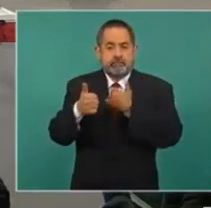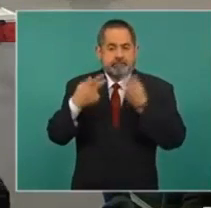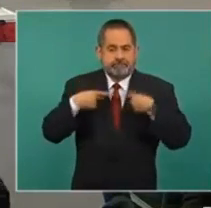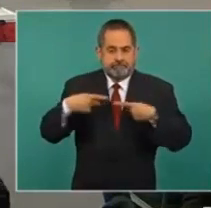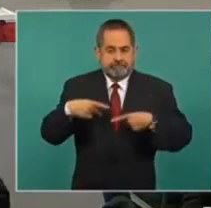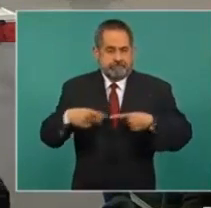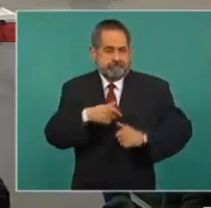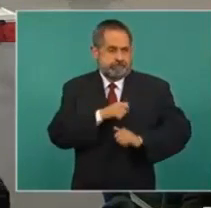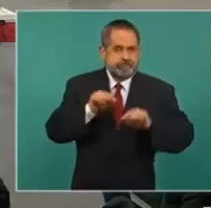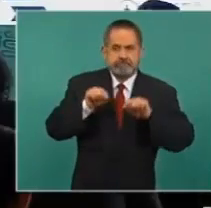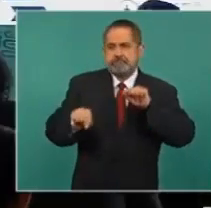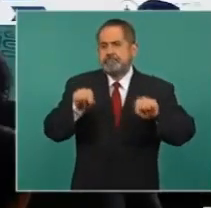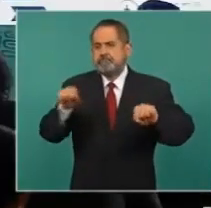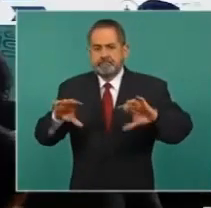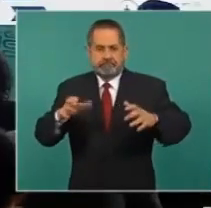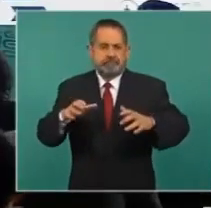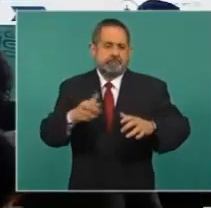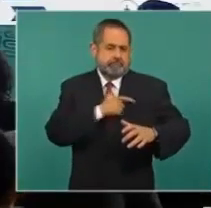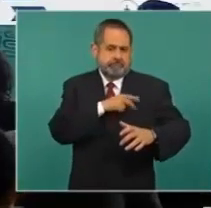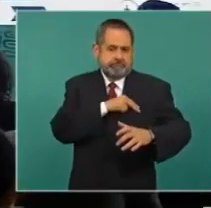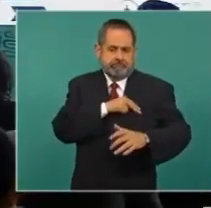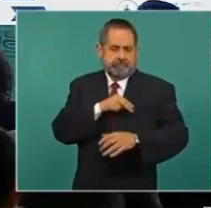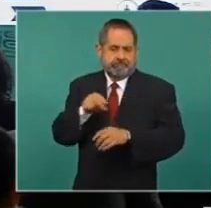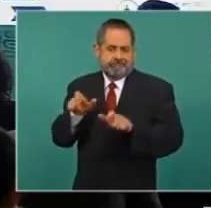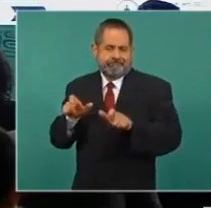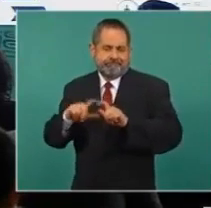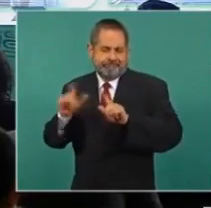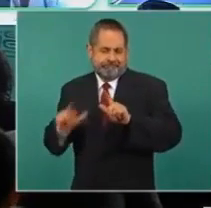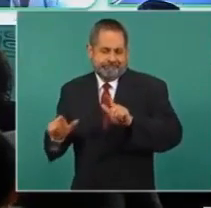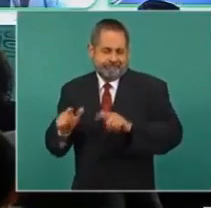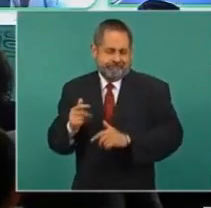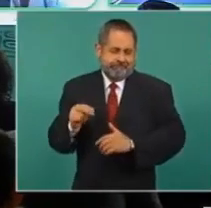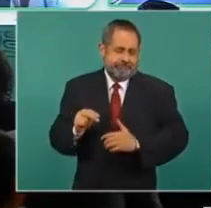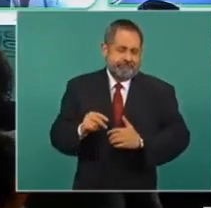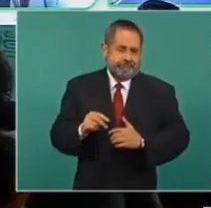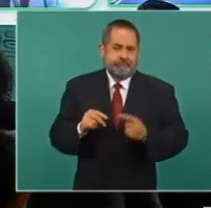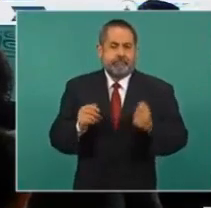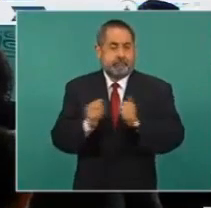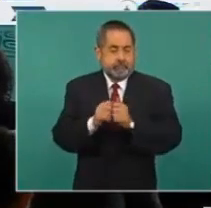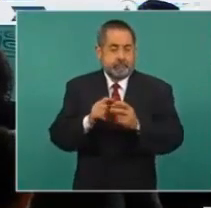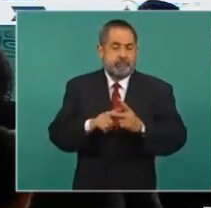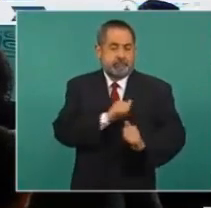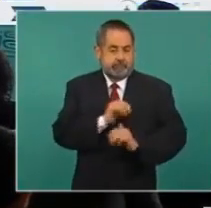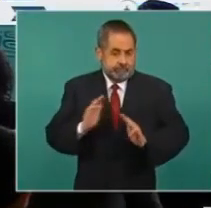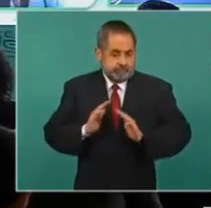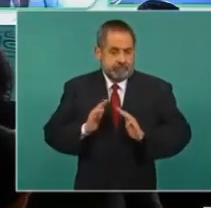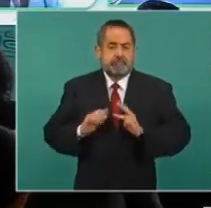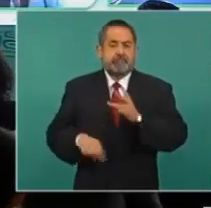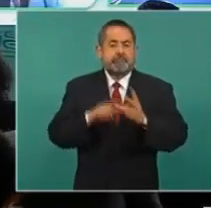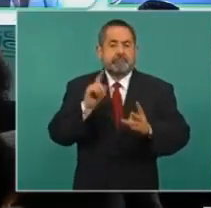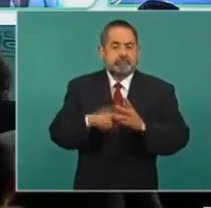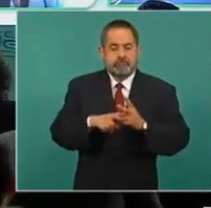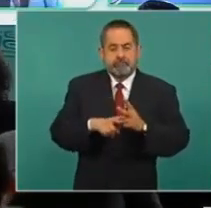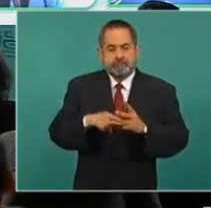tenemos cumpliendo esta misión de las tres fuerzas, Ejército, Armada y Guardia Nacional.